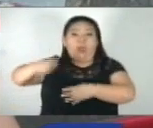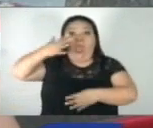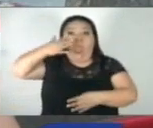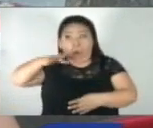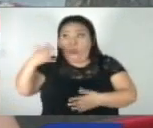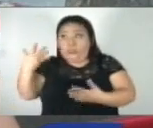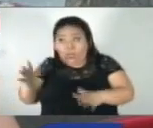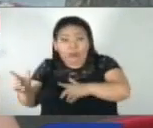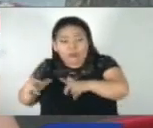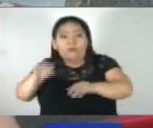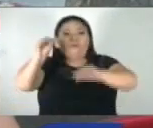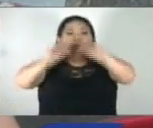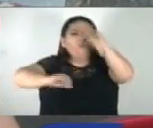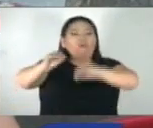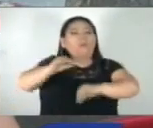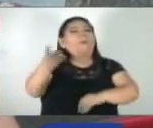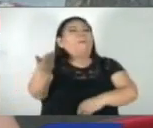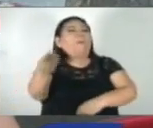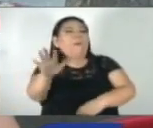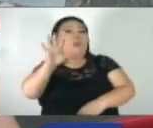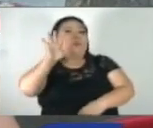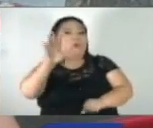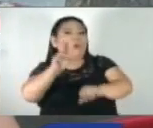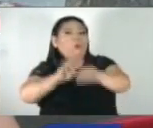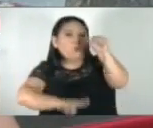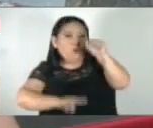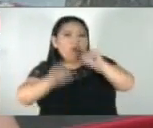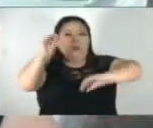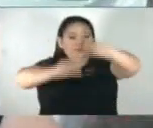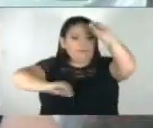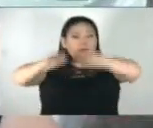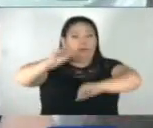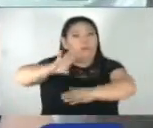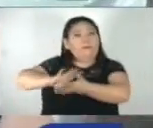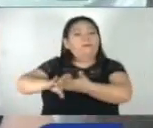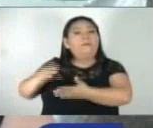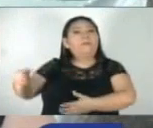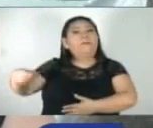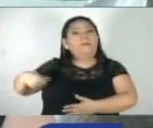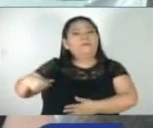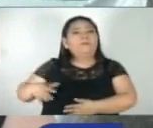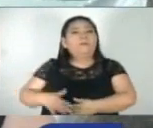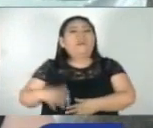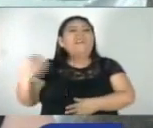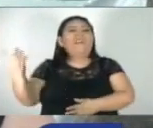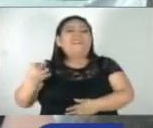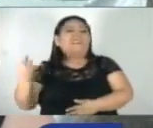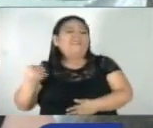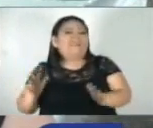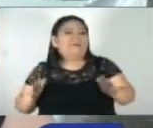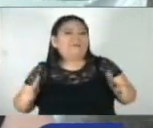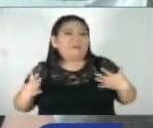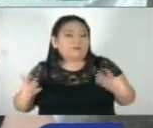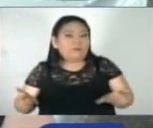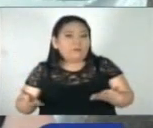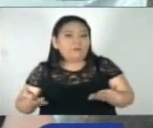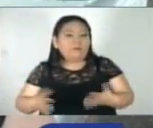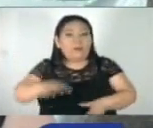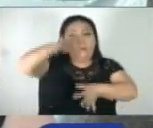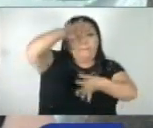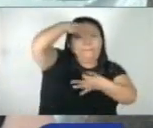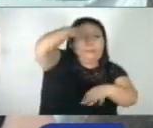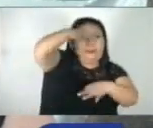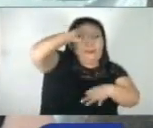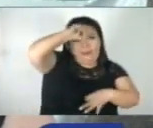que se la hagamos regularmente, nosotros cobramos cinco dólares por hacer la declaración. Para poder declarar la renta tiene que traer ya sea la